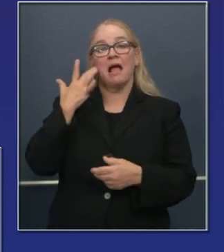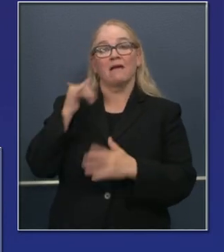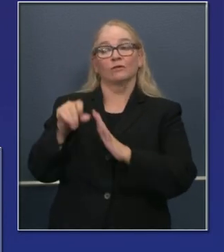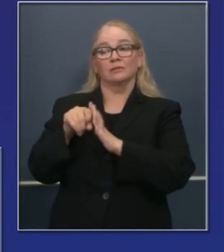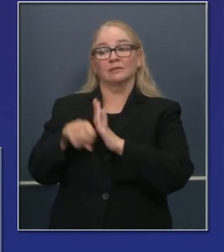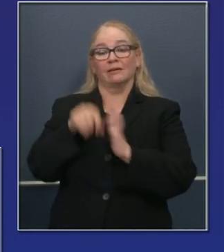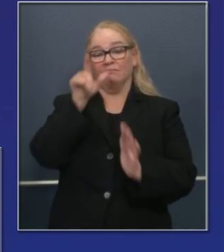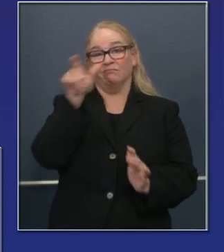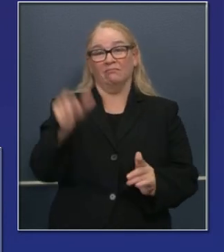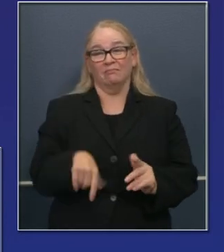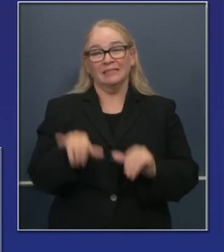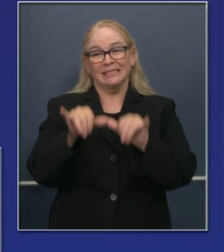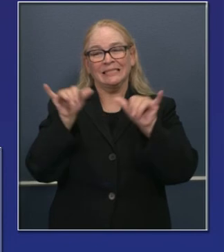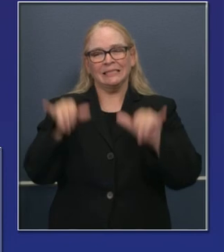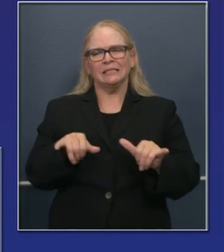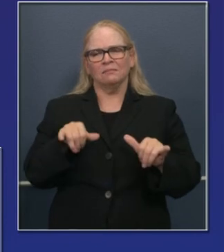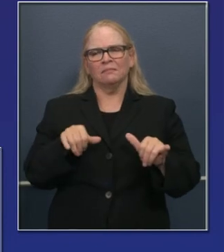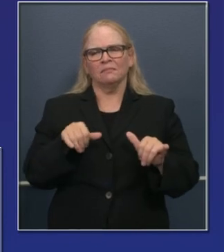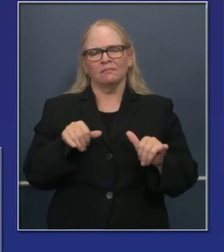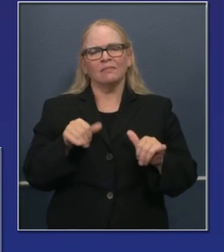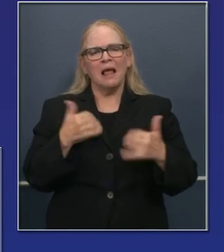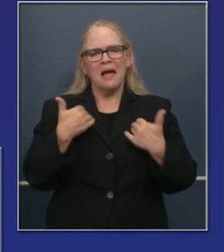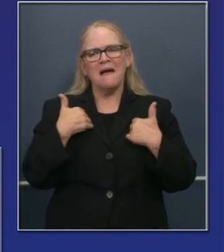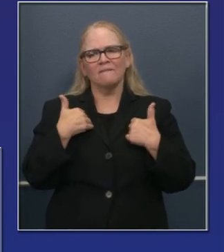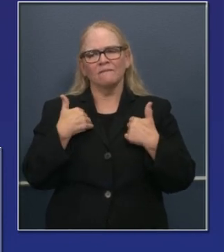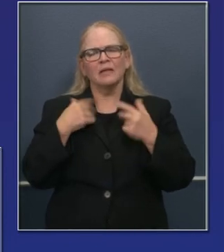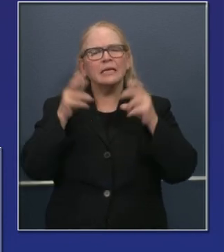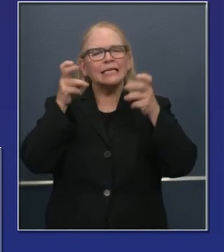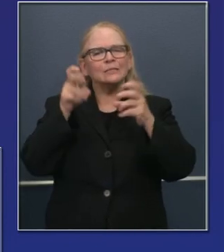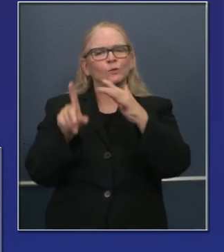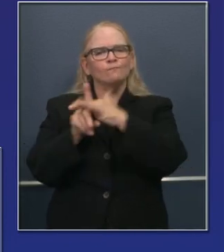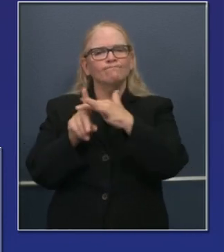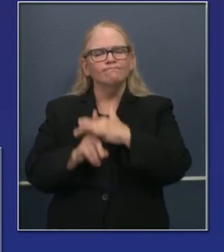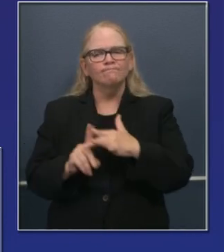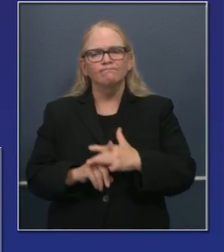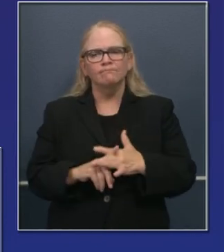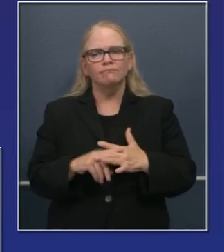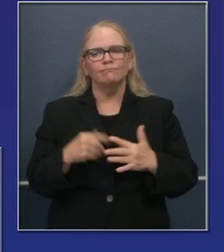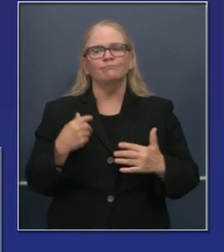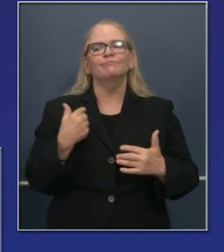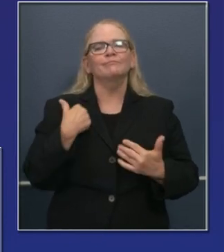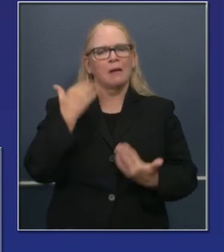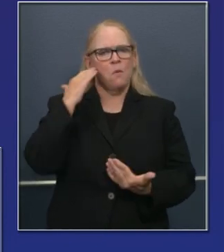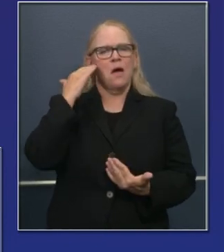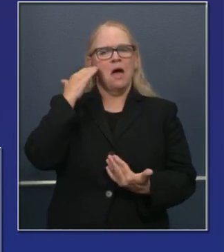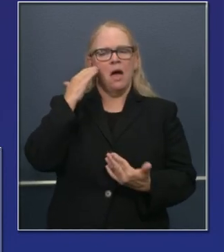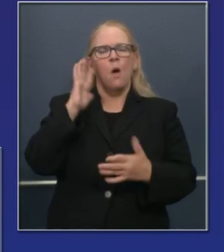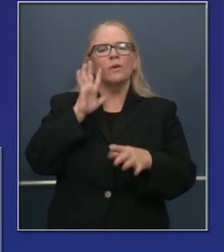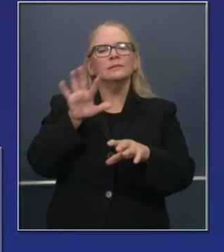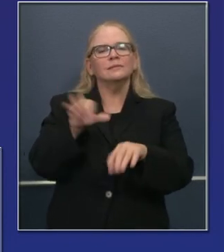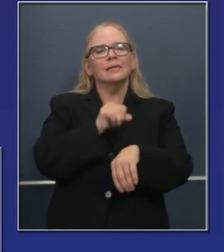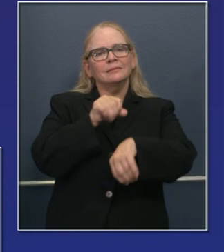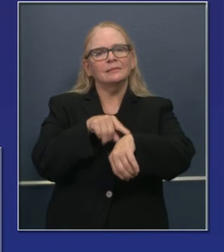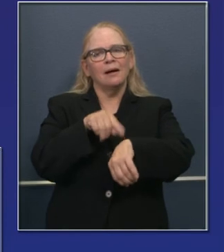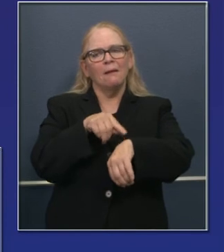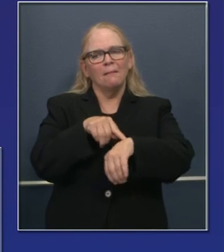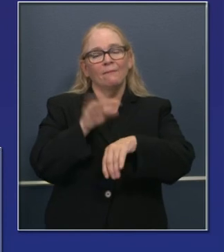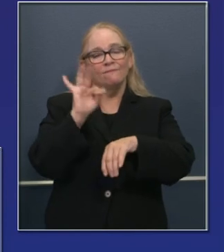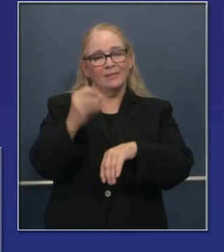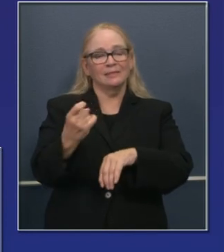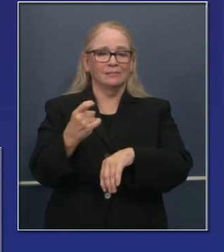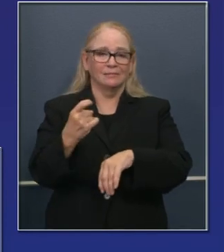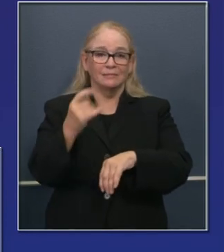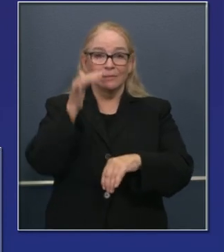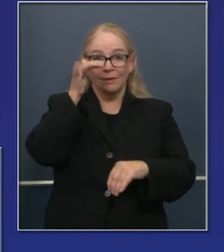tecnología de computadoras aquí en el estado que requerirá un esfuerzo renovado y